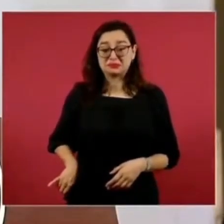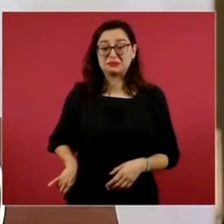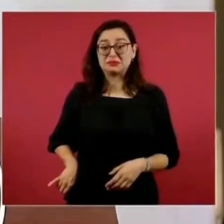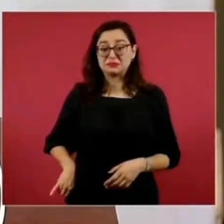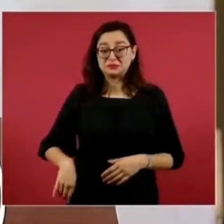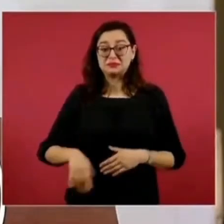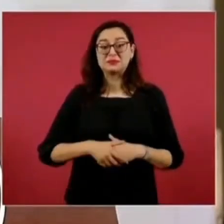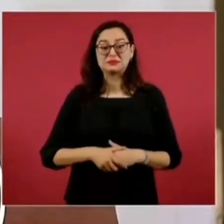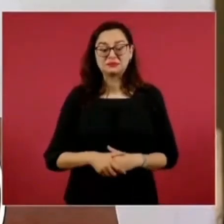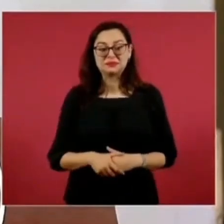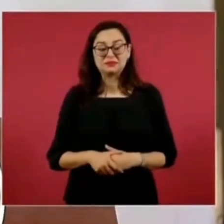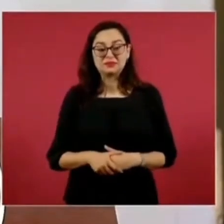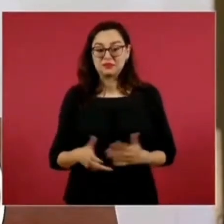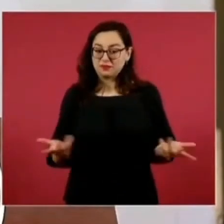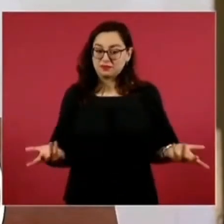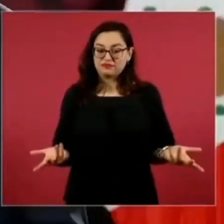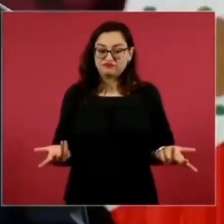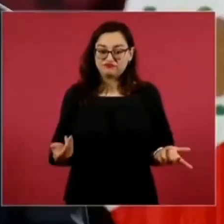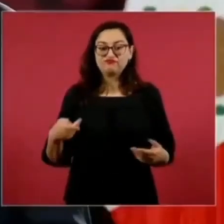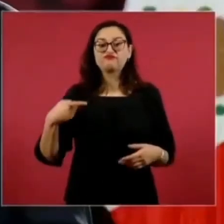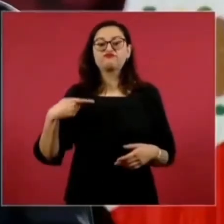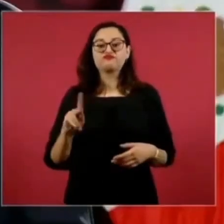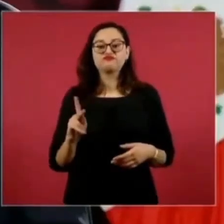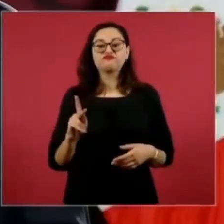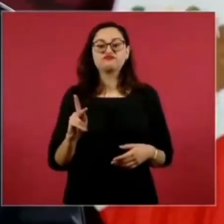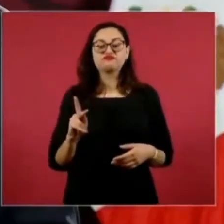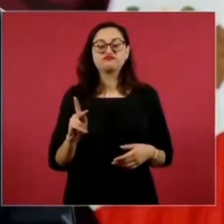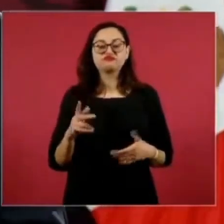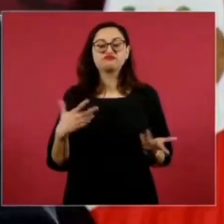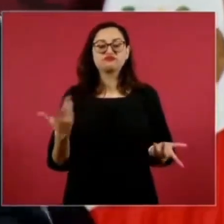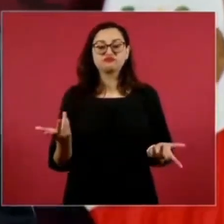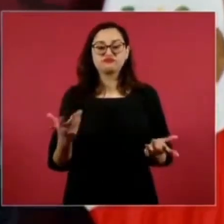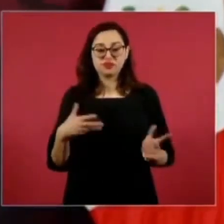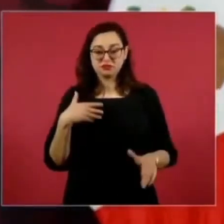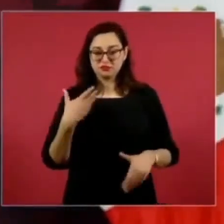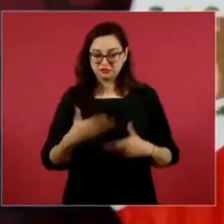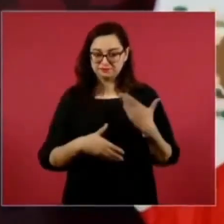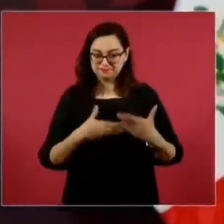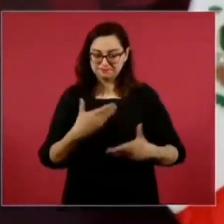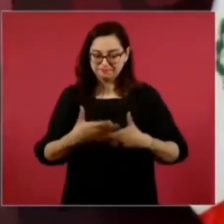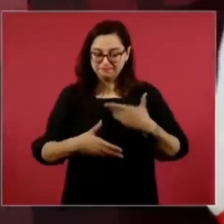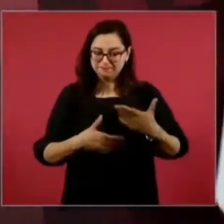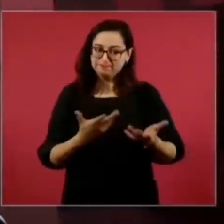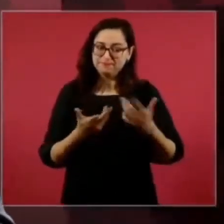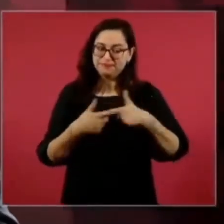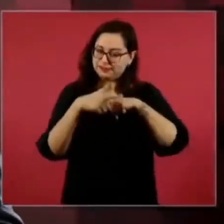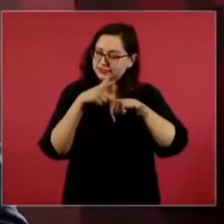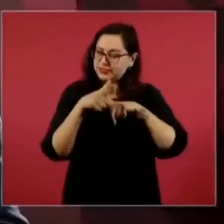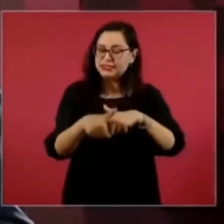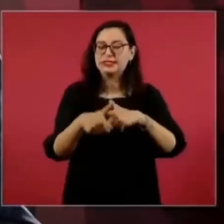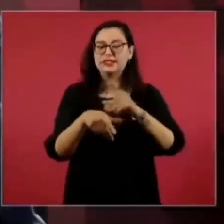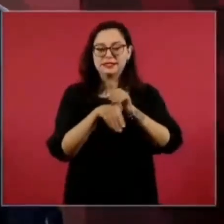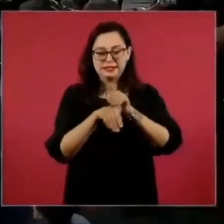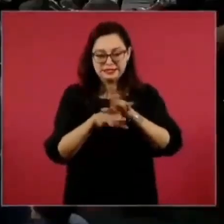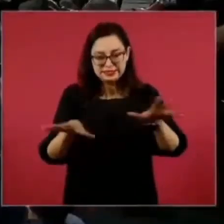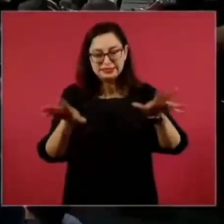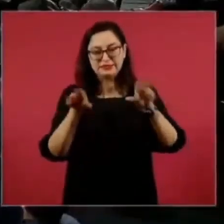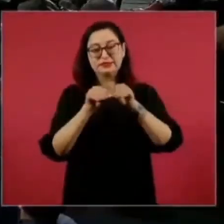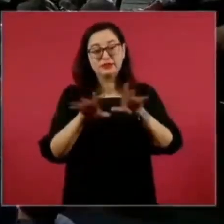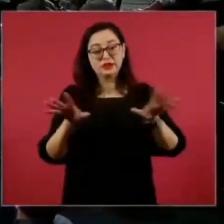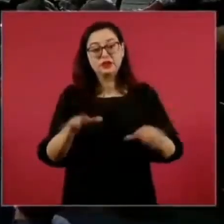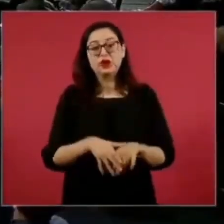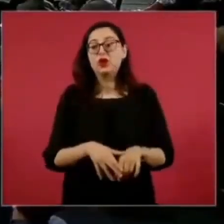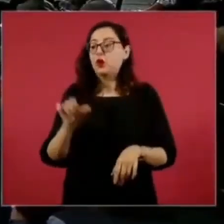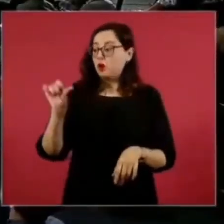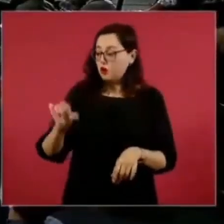pero tenemos que seguir. Y por eso le pedimos a la Secretaría de Gobernación que vuelva otra